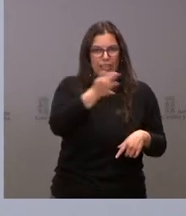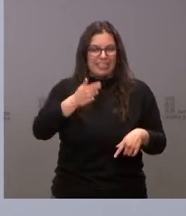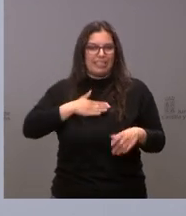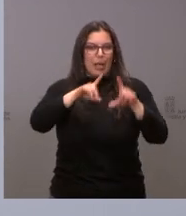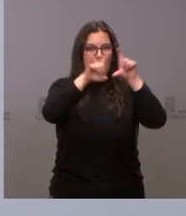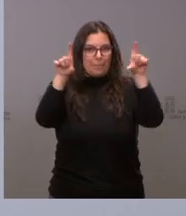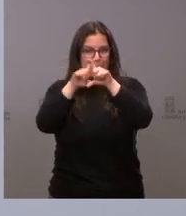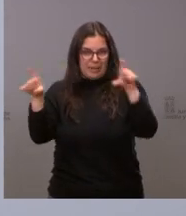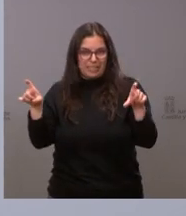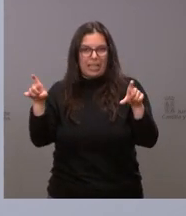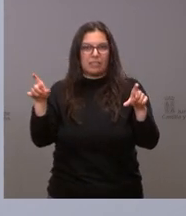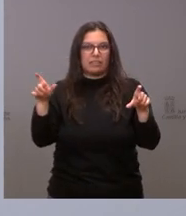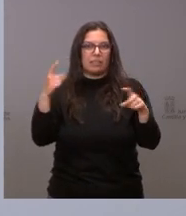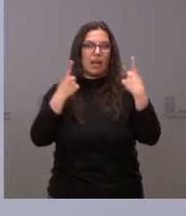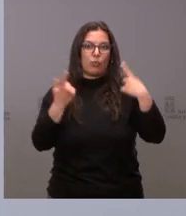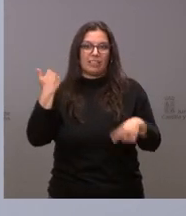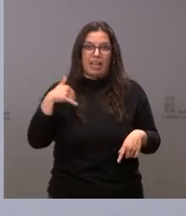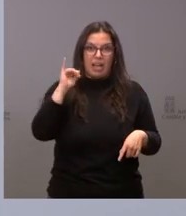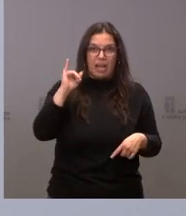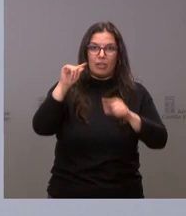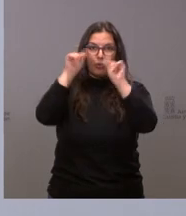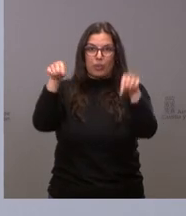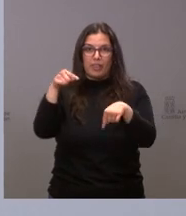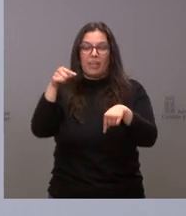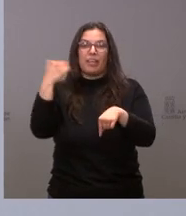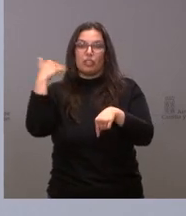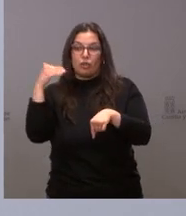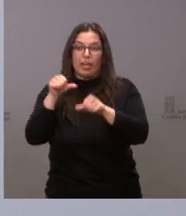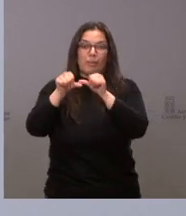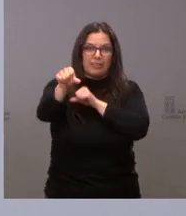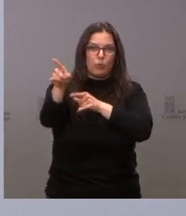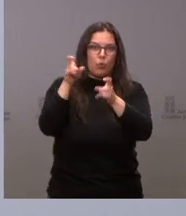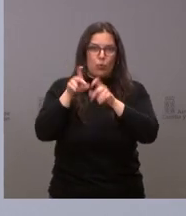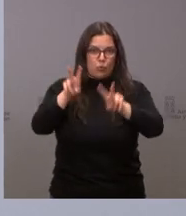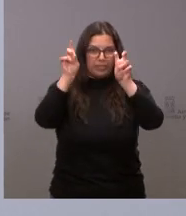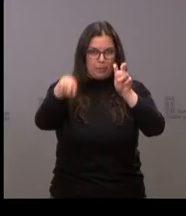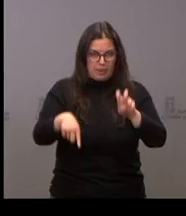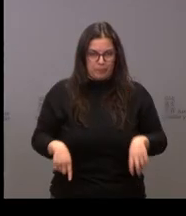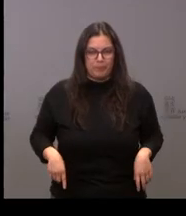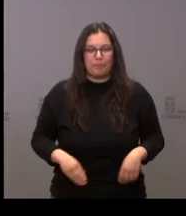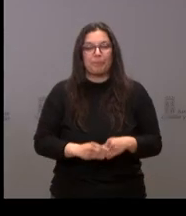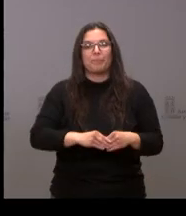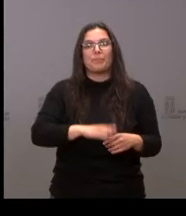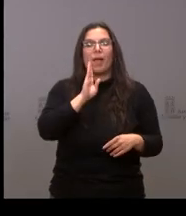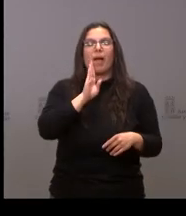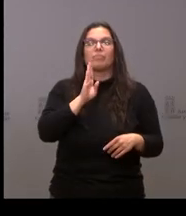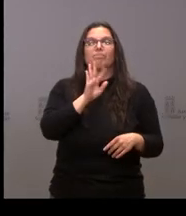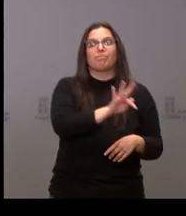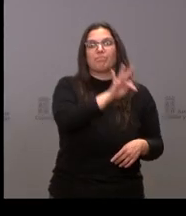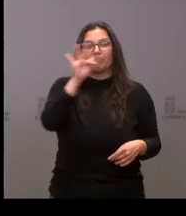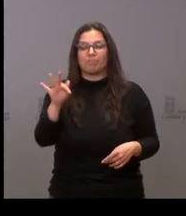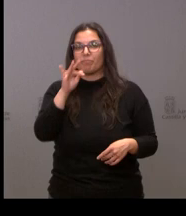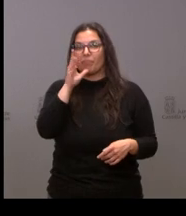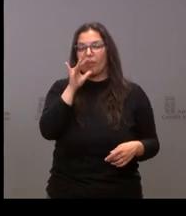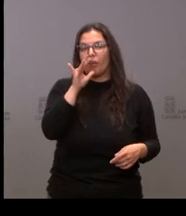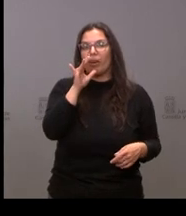las que ya están en la provincia de Soria y las que puedan instalarse Decía que continuábamos ahora con Carlos